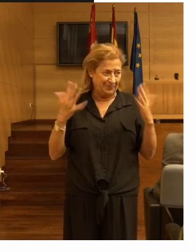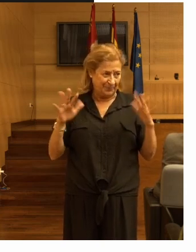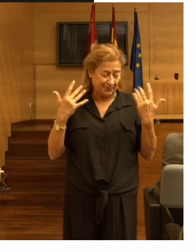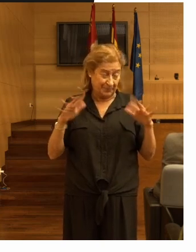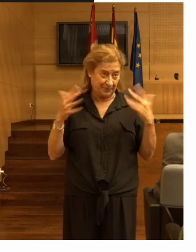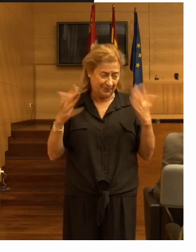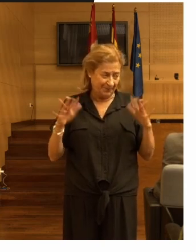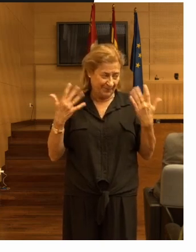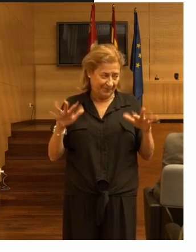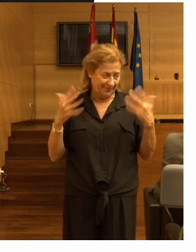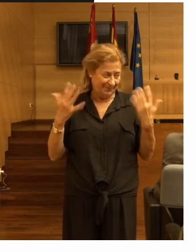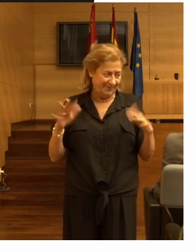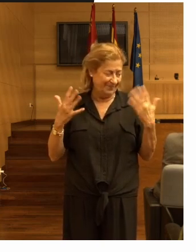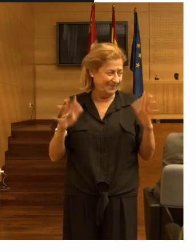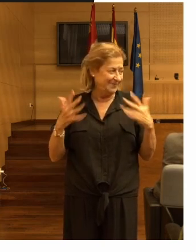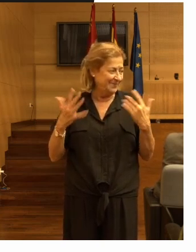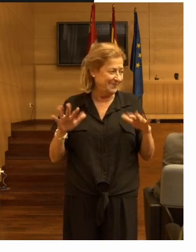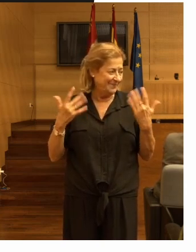gracias